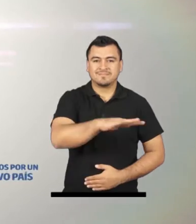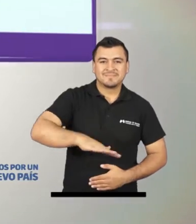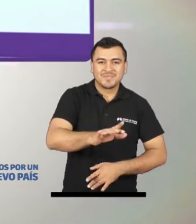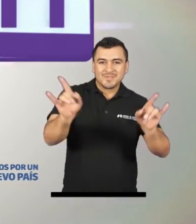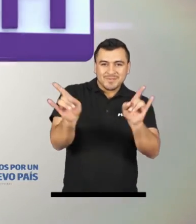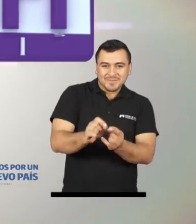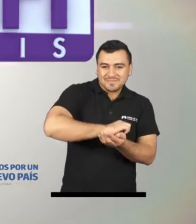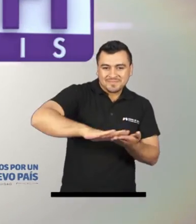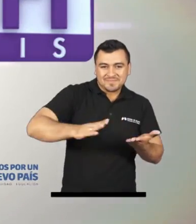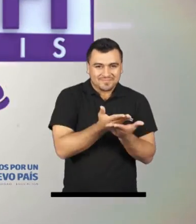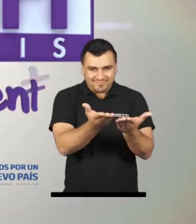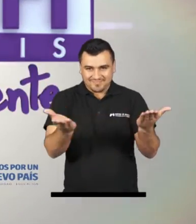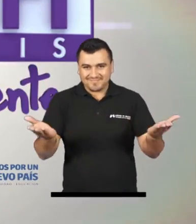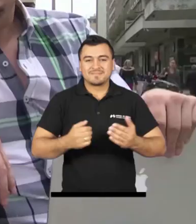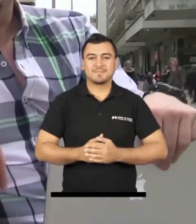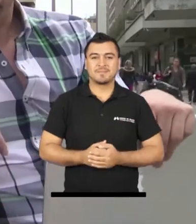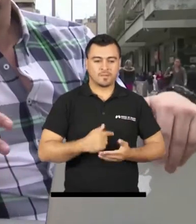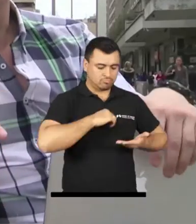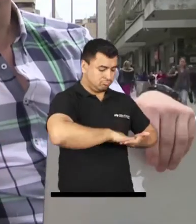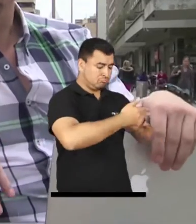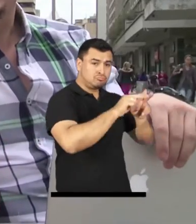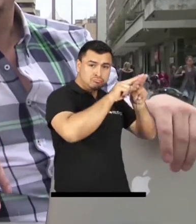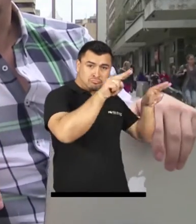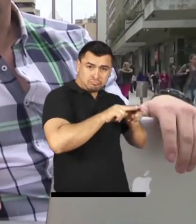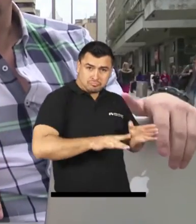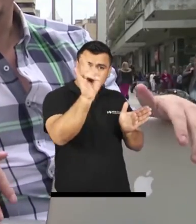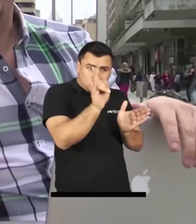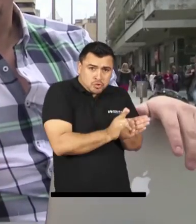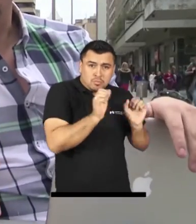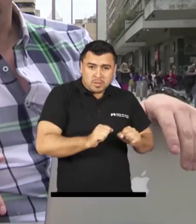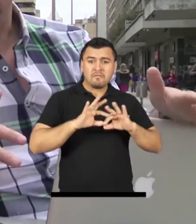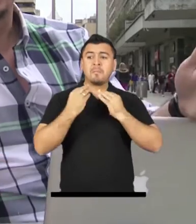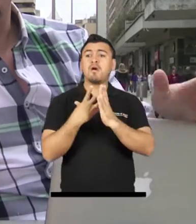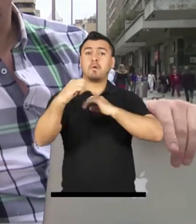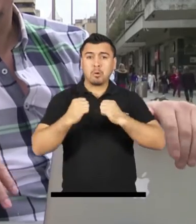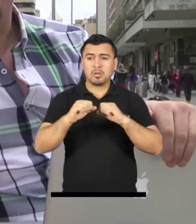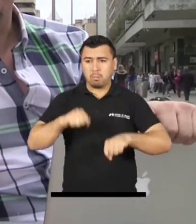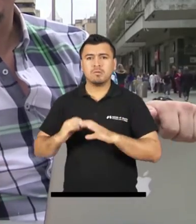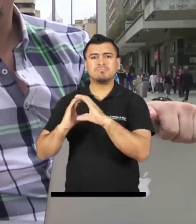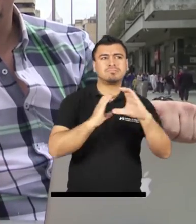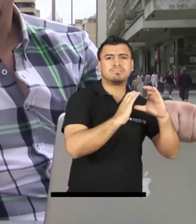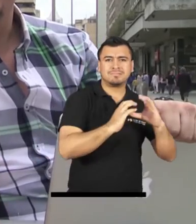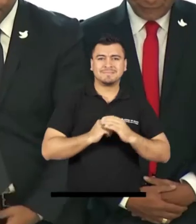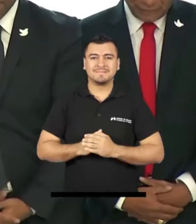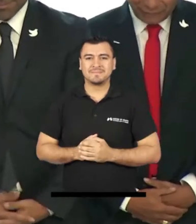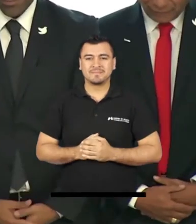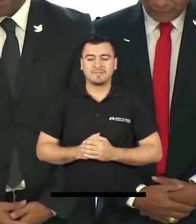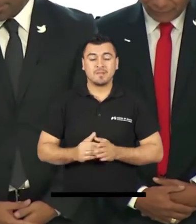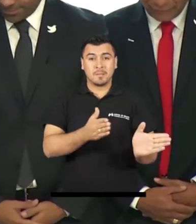Zonas Wi-Fi gratis para la gente. Yo me conecto y desde aquí puedo comunicarme con toda mi familia que vive fuera de Bogotá.